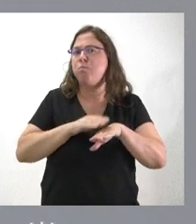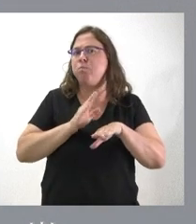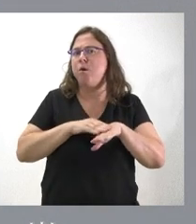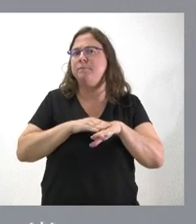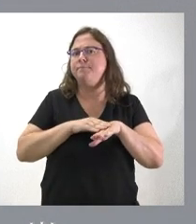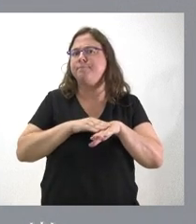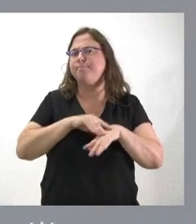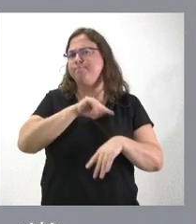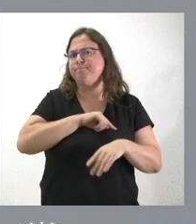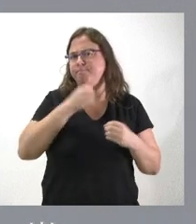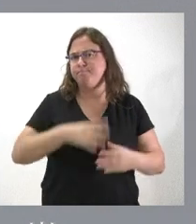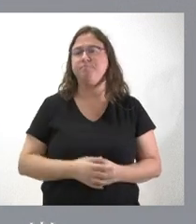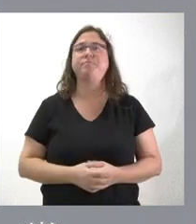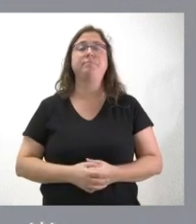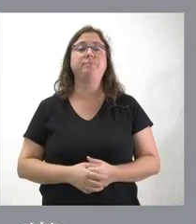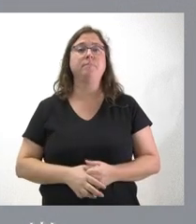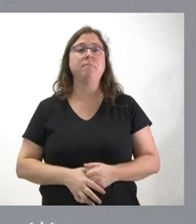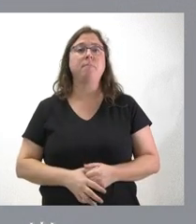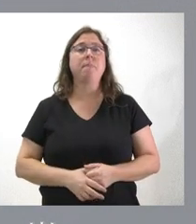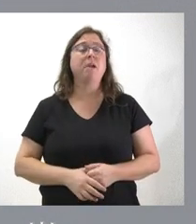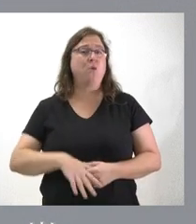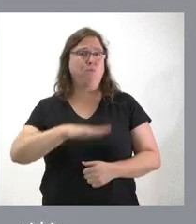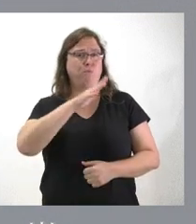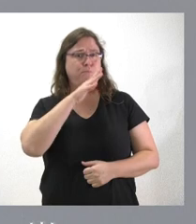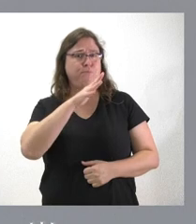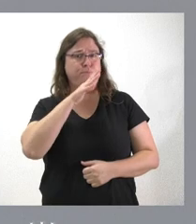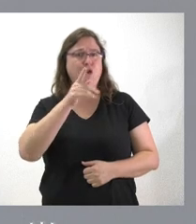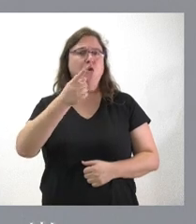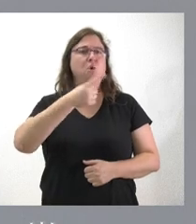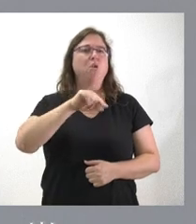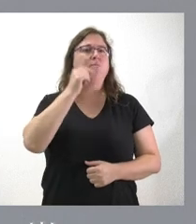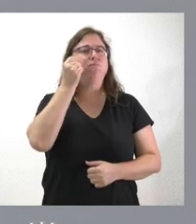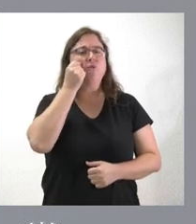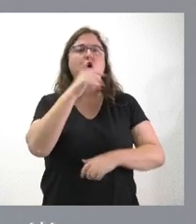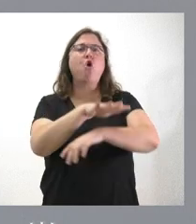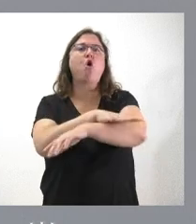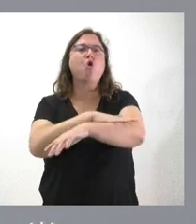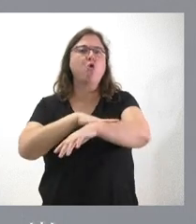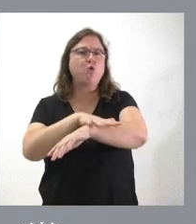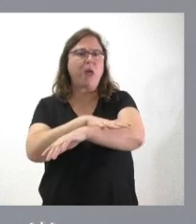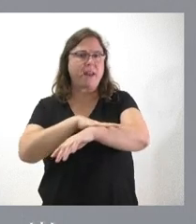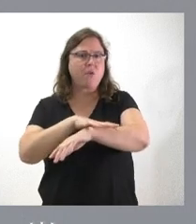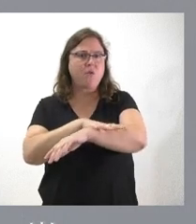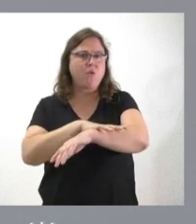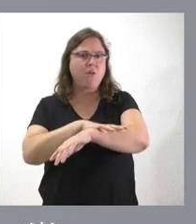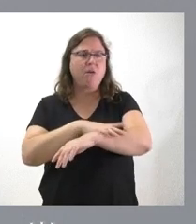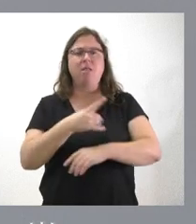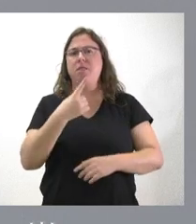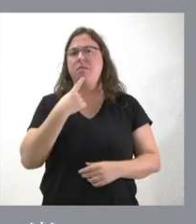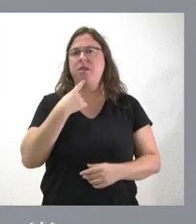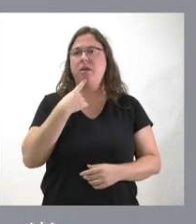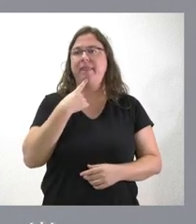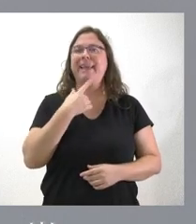en cuenta. Digo esto porque hemos oído al Gobierno en su momento negar que iba a haber